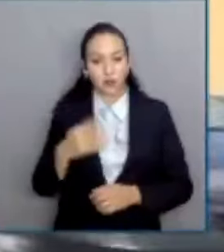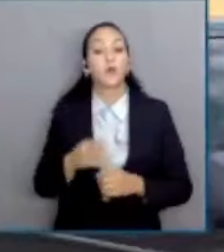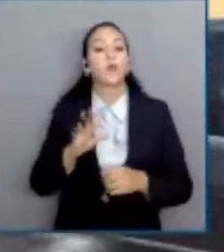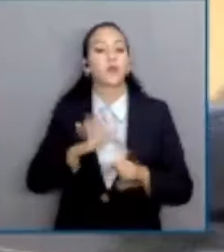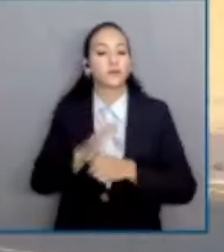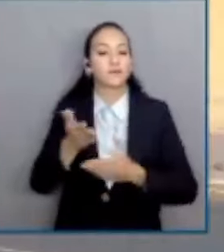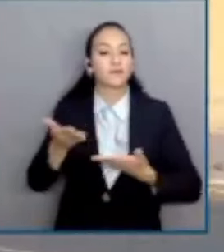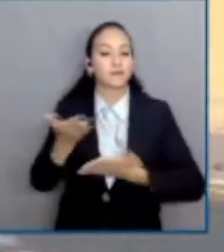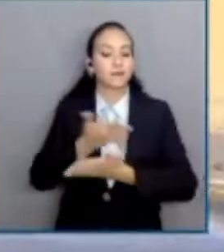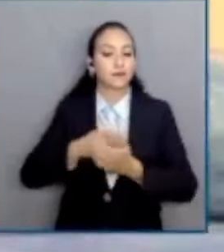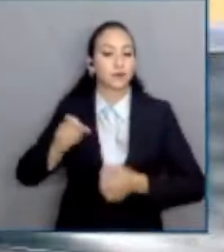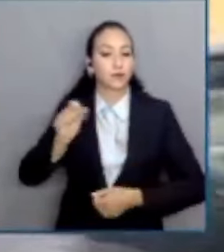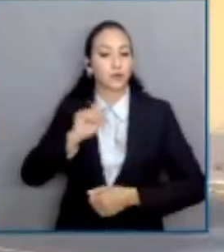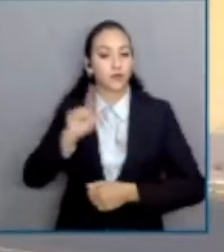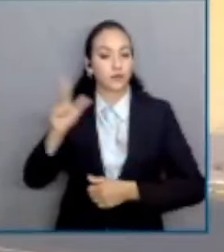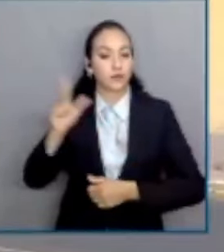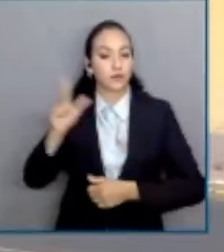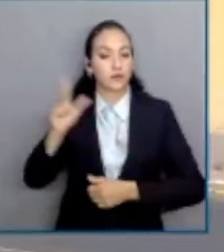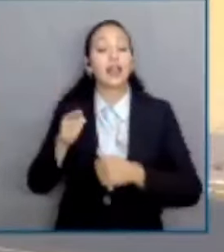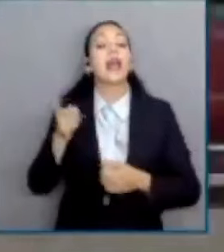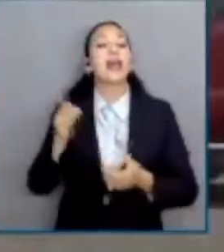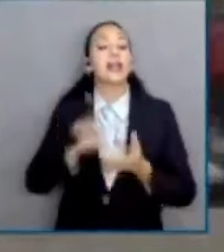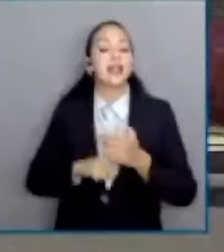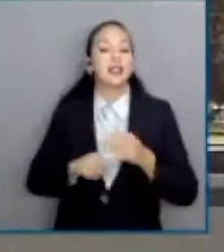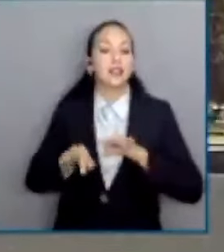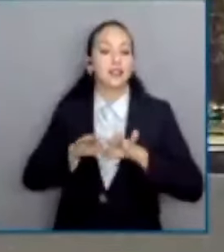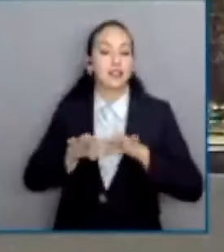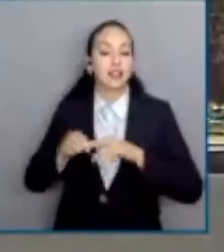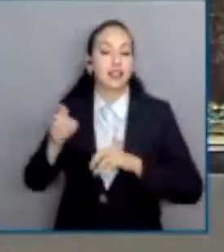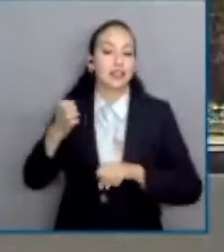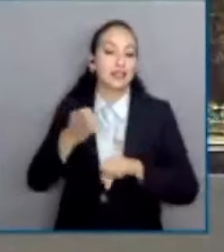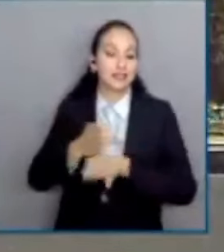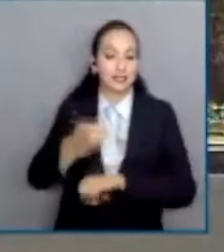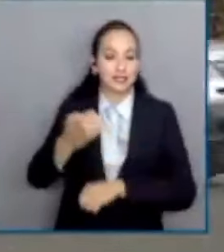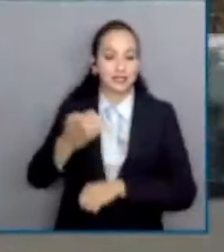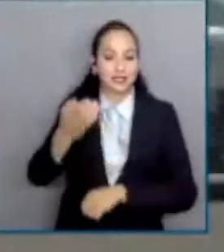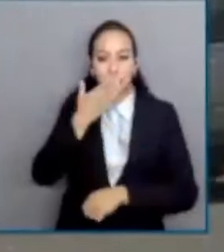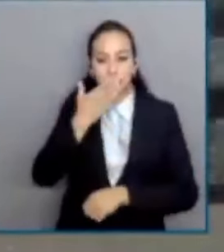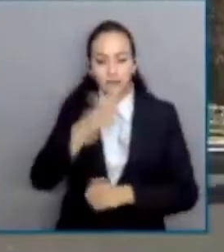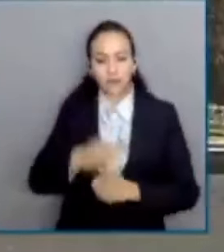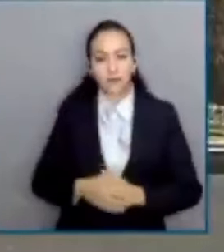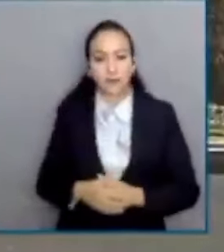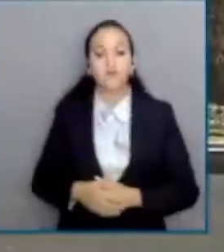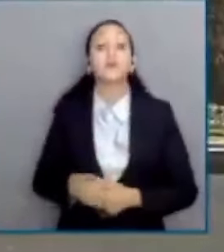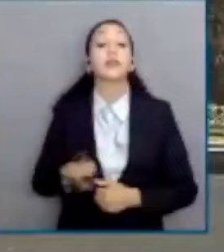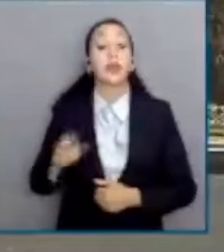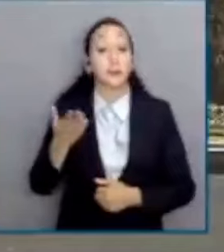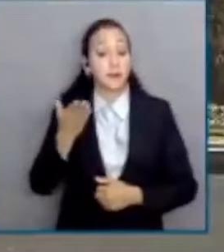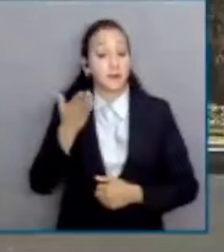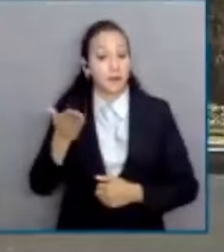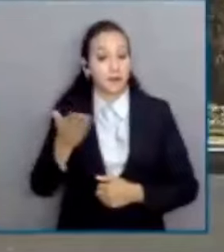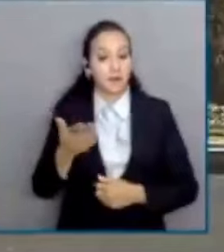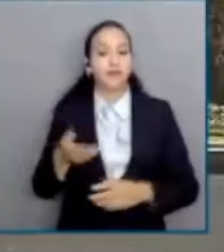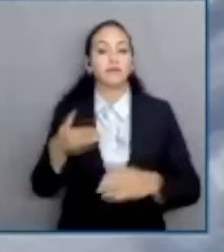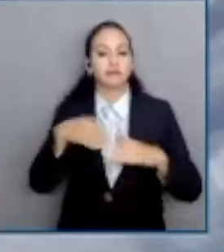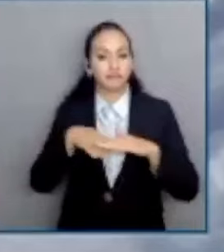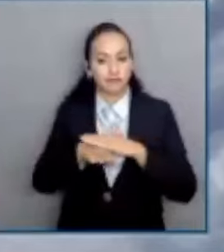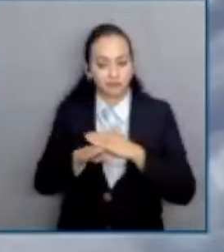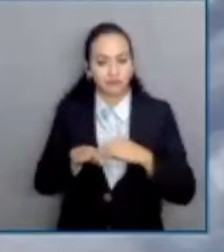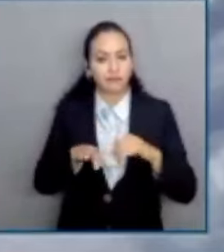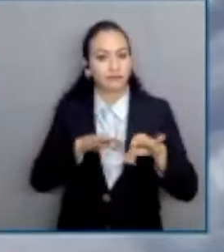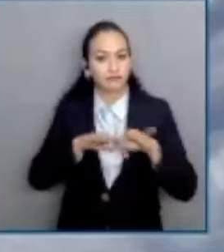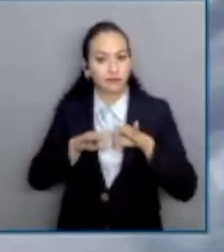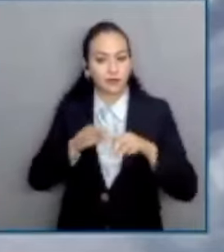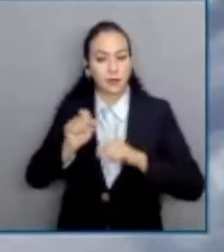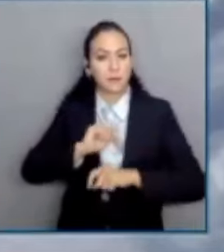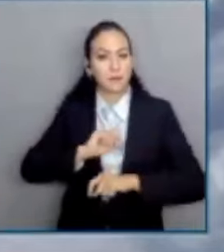Carrera en la Administración Pública del Estado de Sonora, que establecía como requisito para ingresar al sistema de servicio profesional de carrera